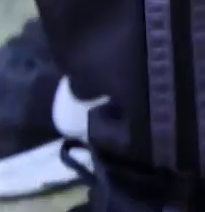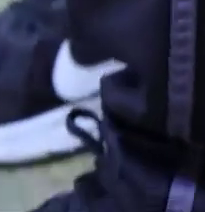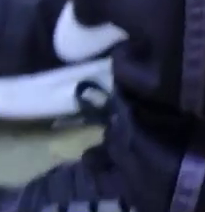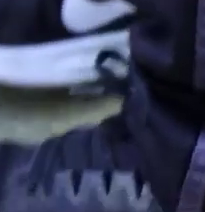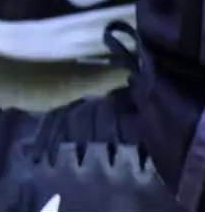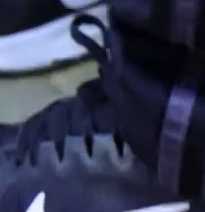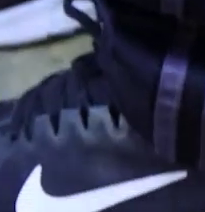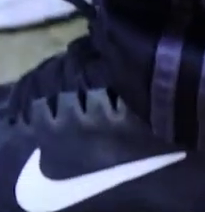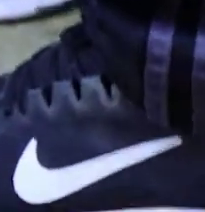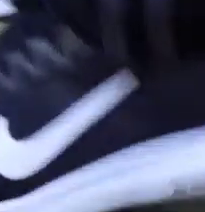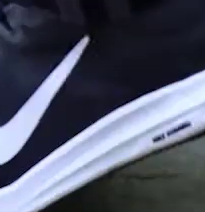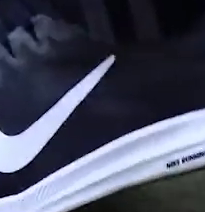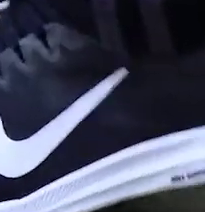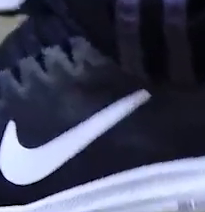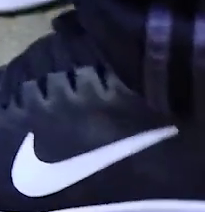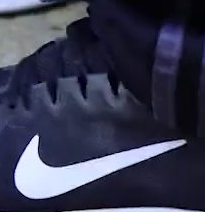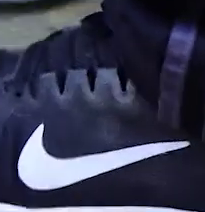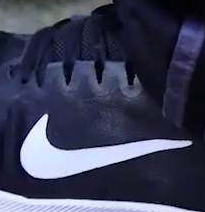una vez más,